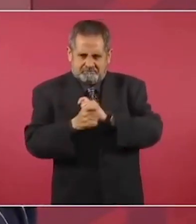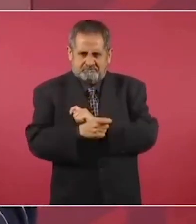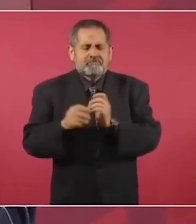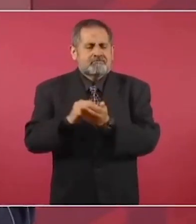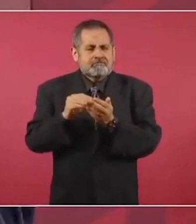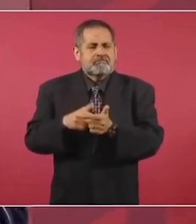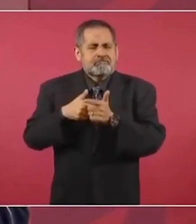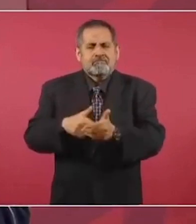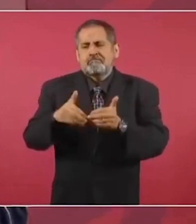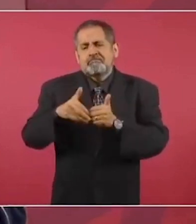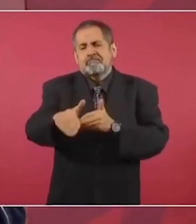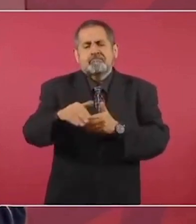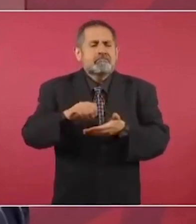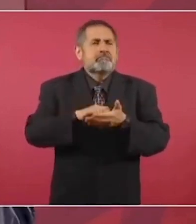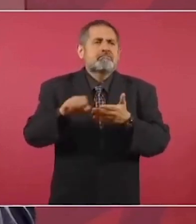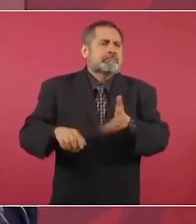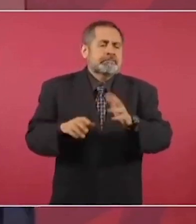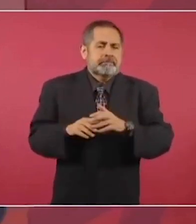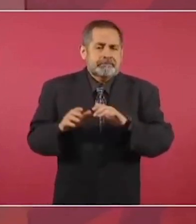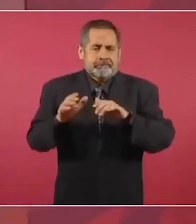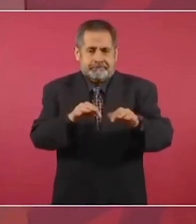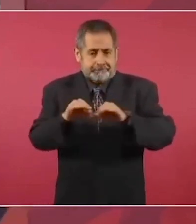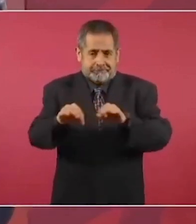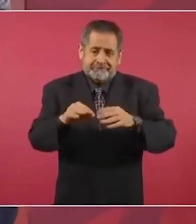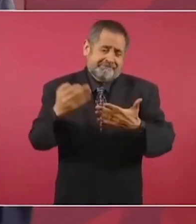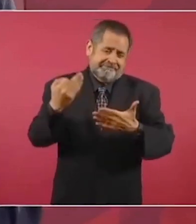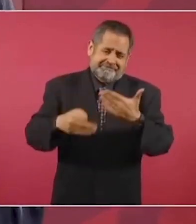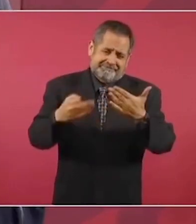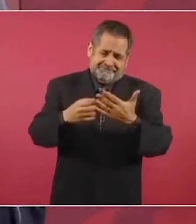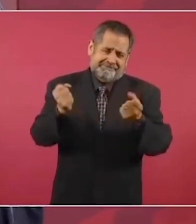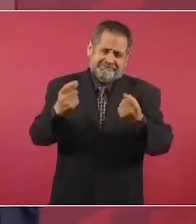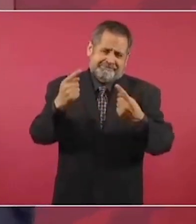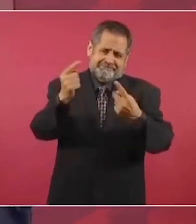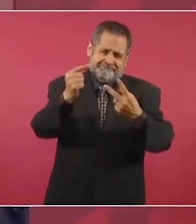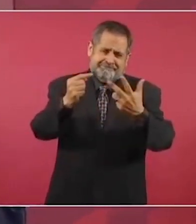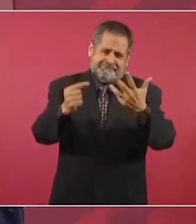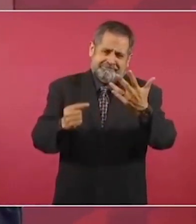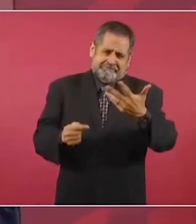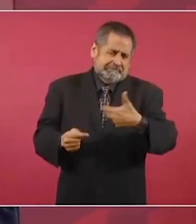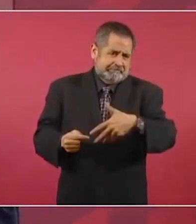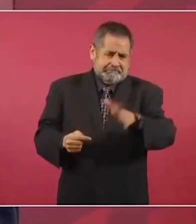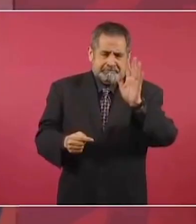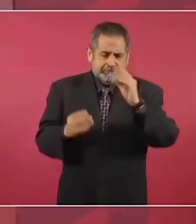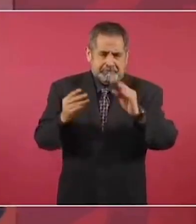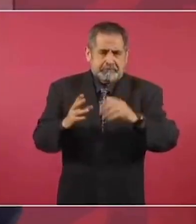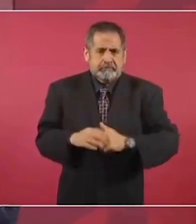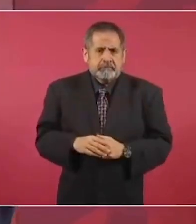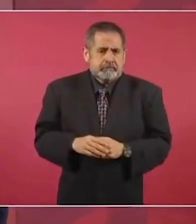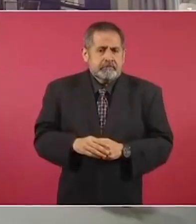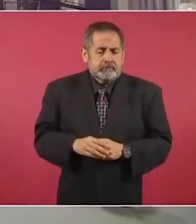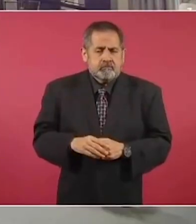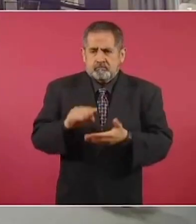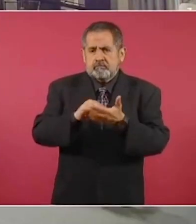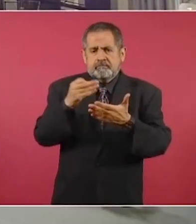En el caso laboral hacen falta muchas cosas todavía,